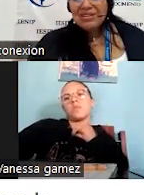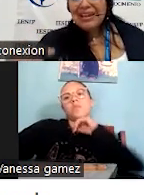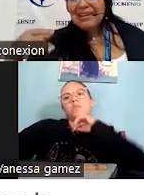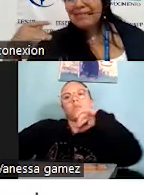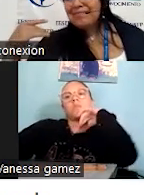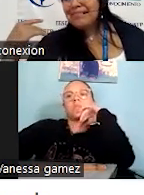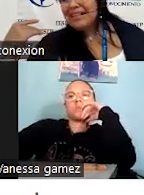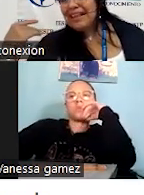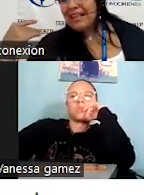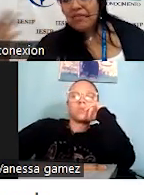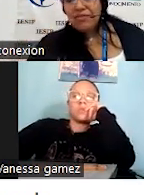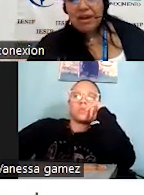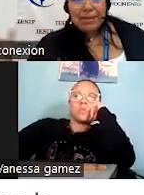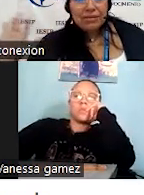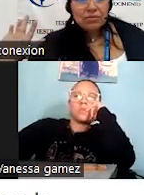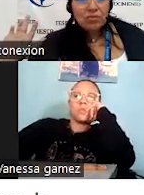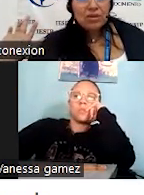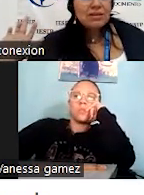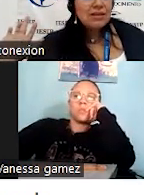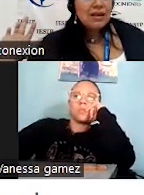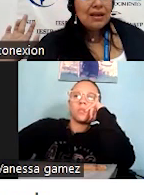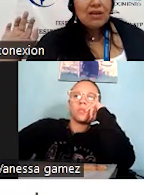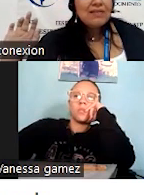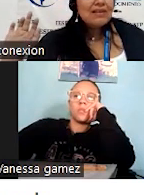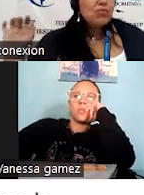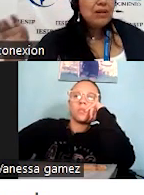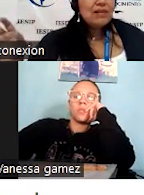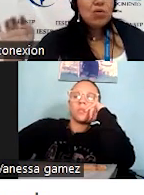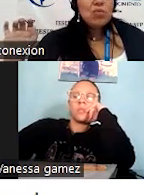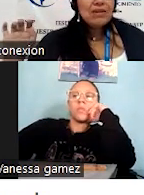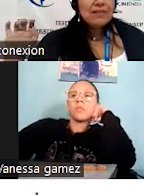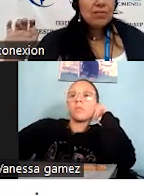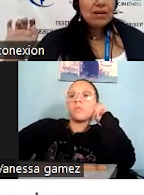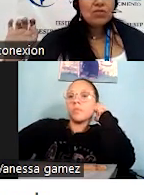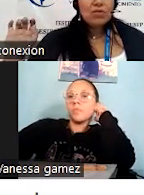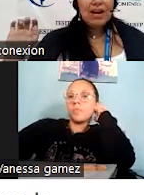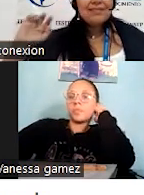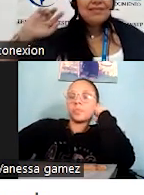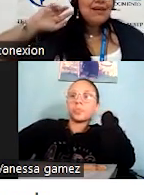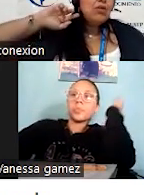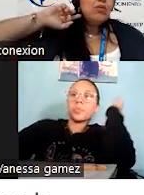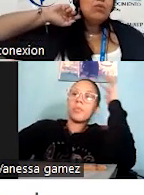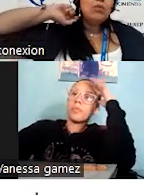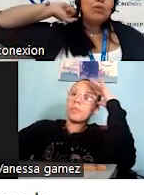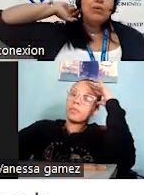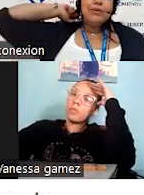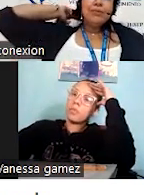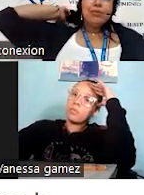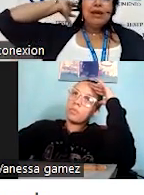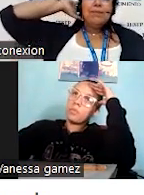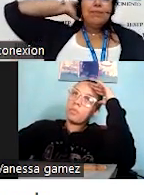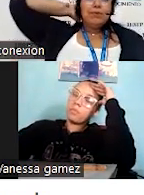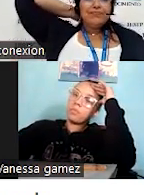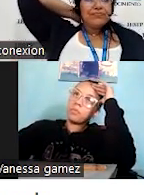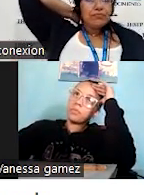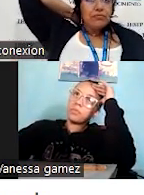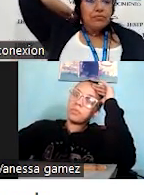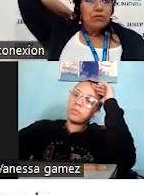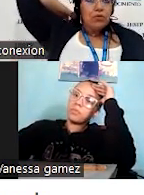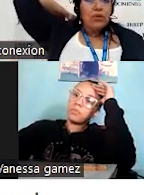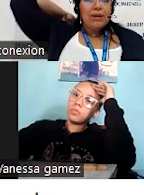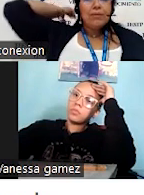eso, te da fama. Tú dices, si tú prestas un buen servicio, así sea como, por ejemplo,